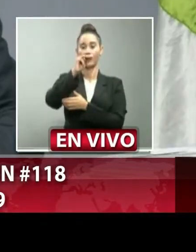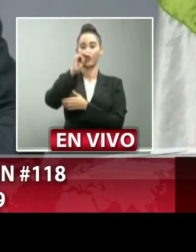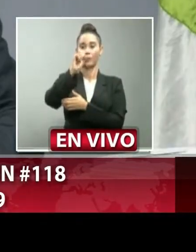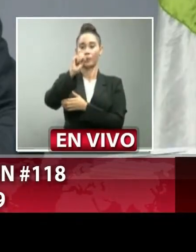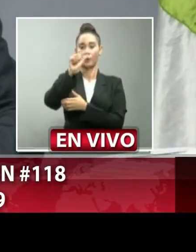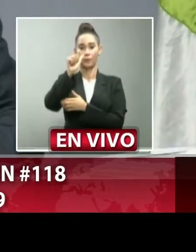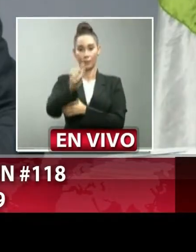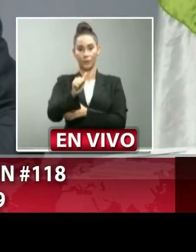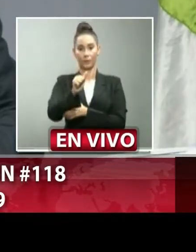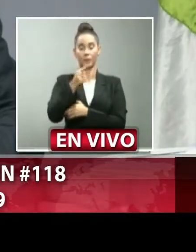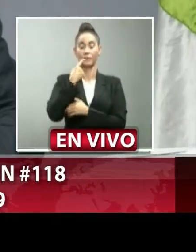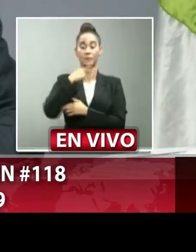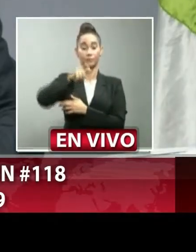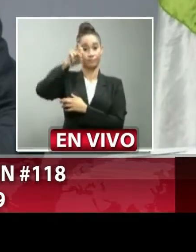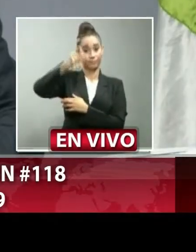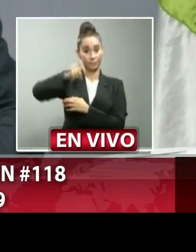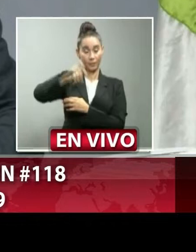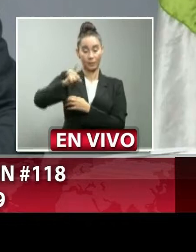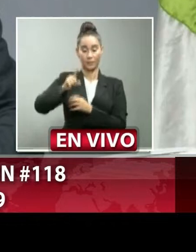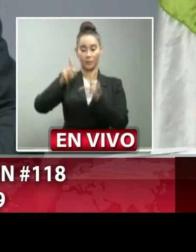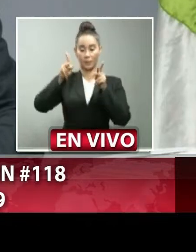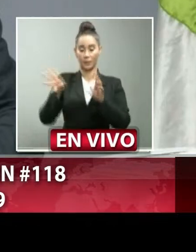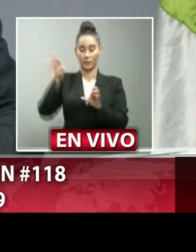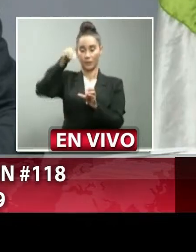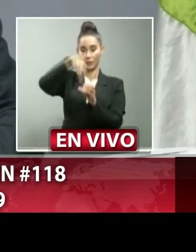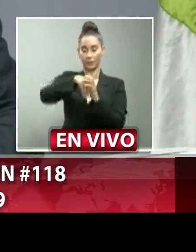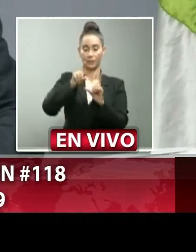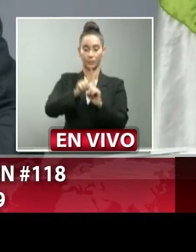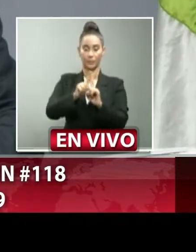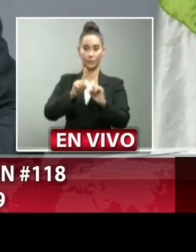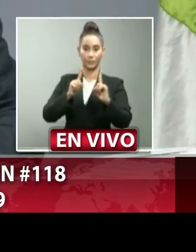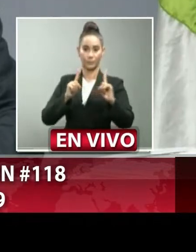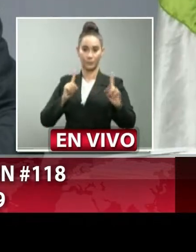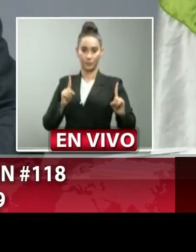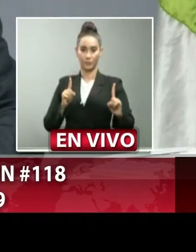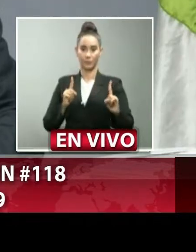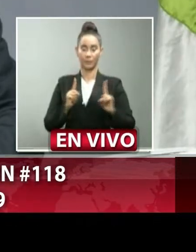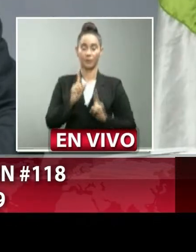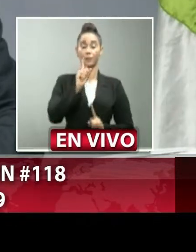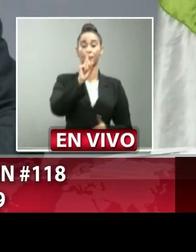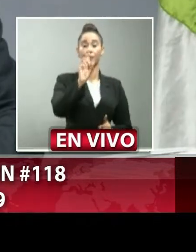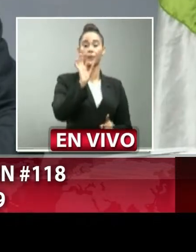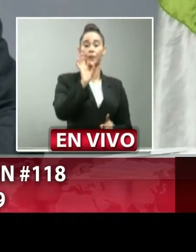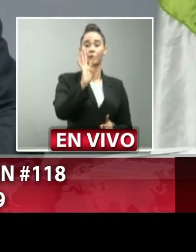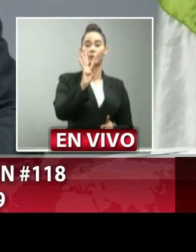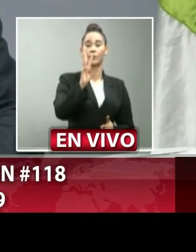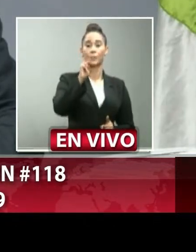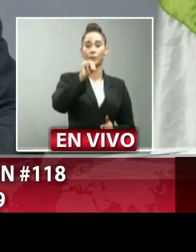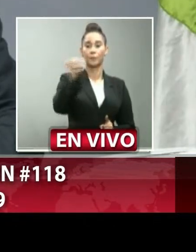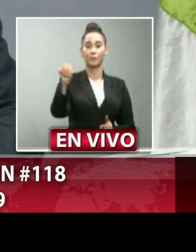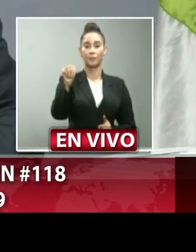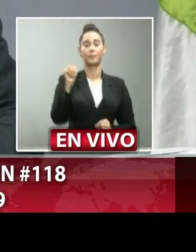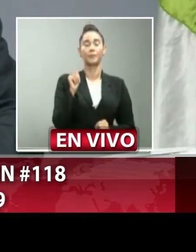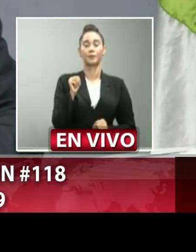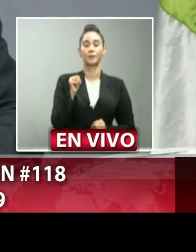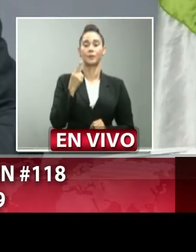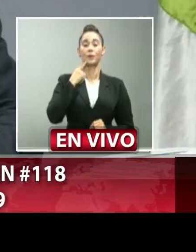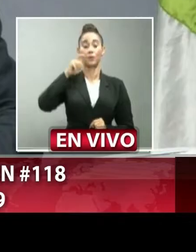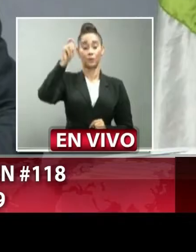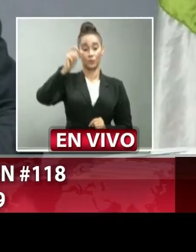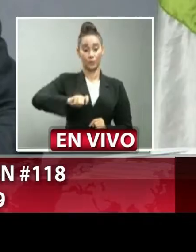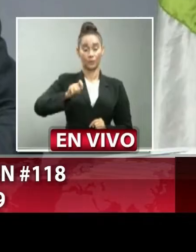y mantener el distanciamiento físico de al menos 1.5 metros, lo que obliga a